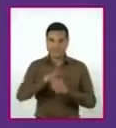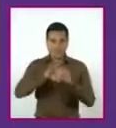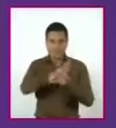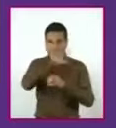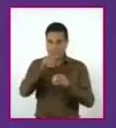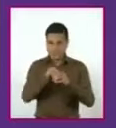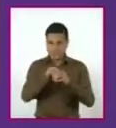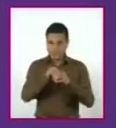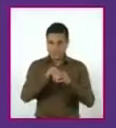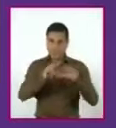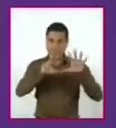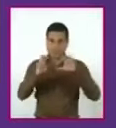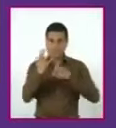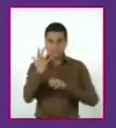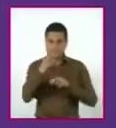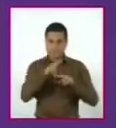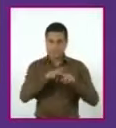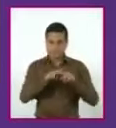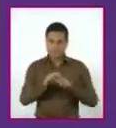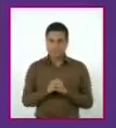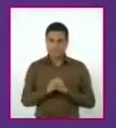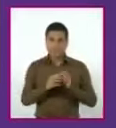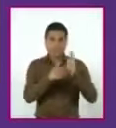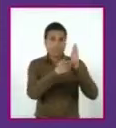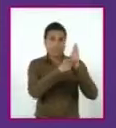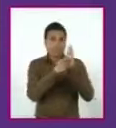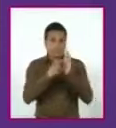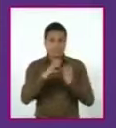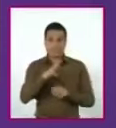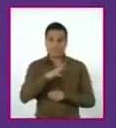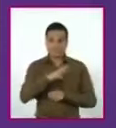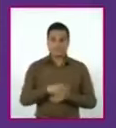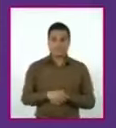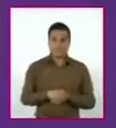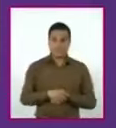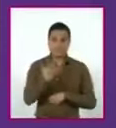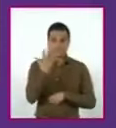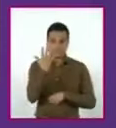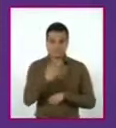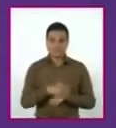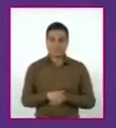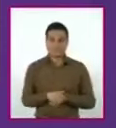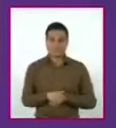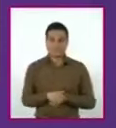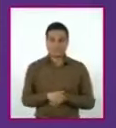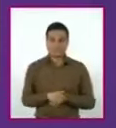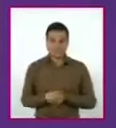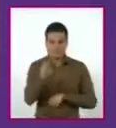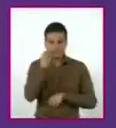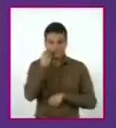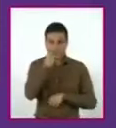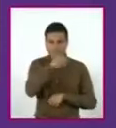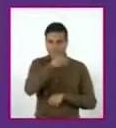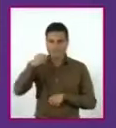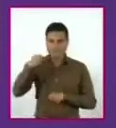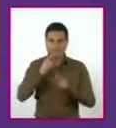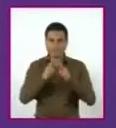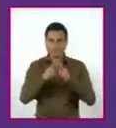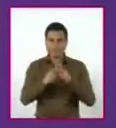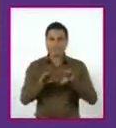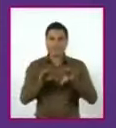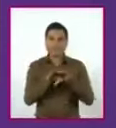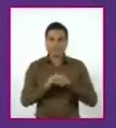butacas. En el balcón tenemos 50 butacas. De aquí se desprende una expresión que dice